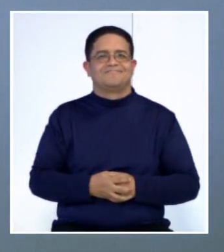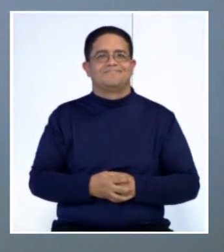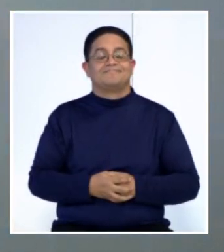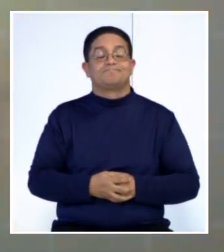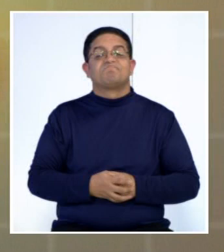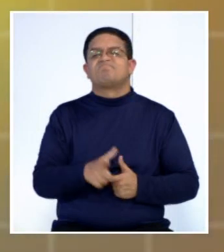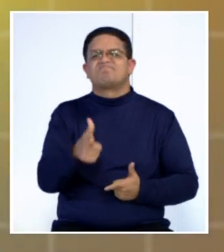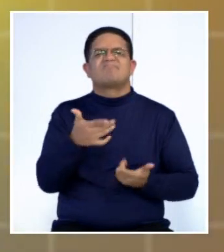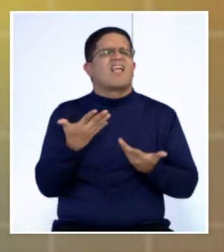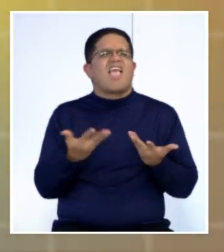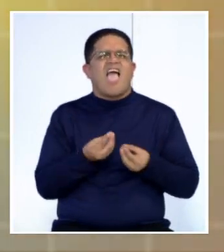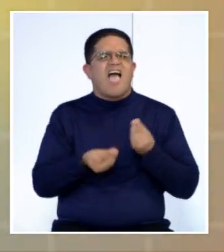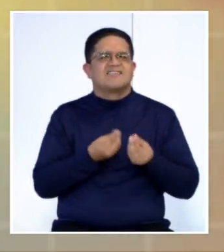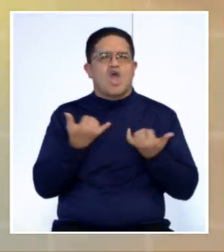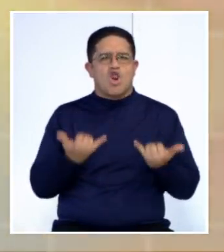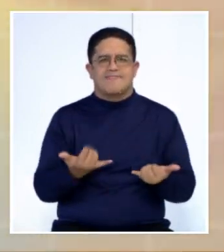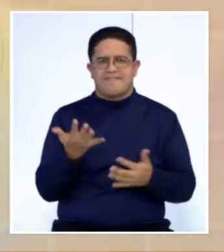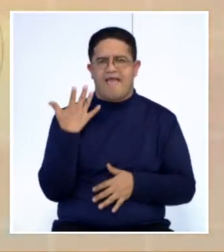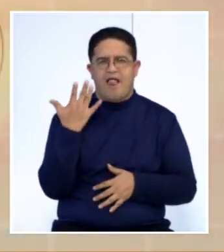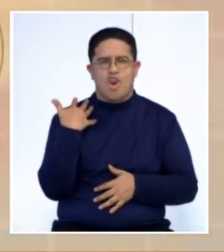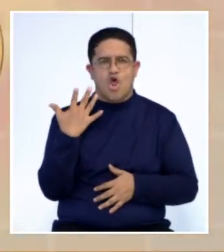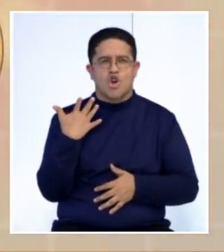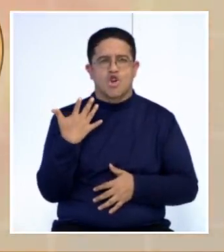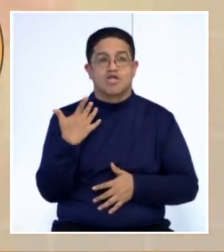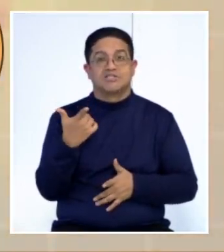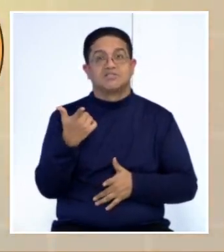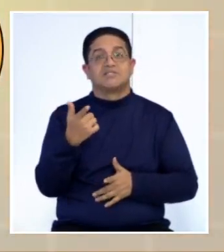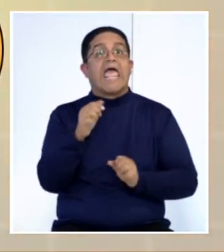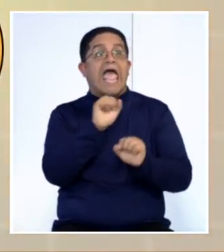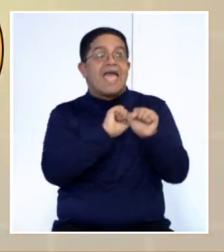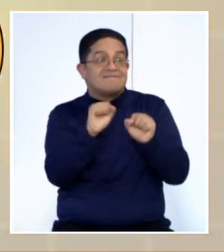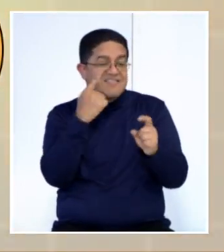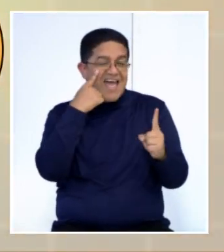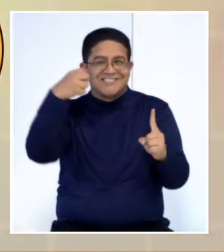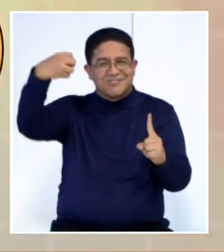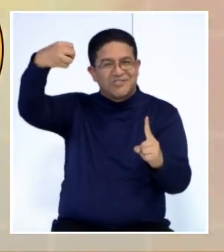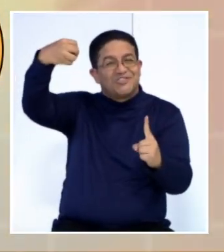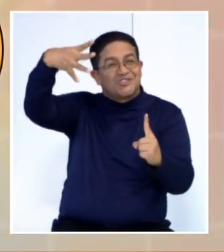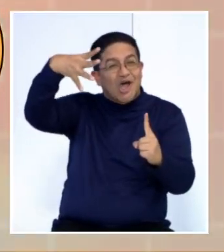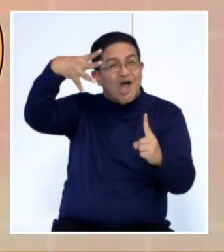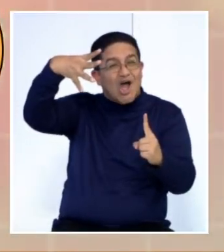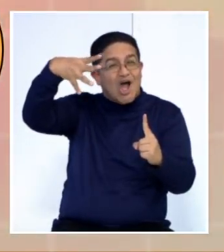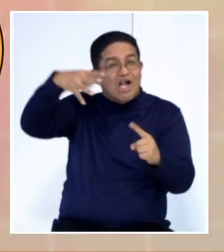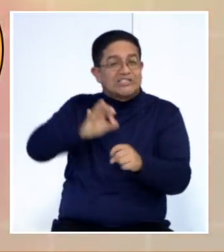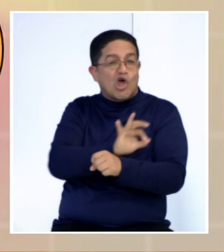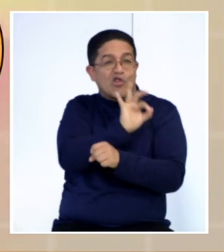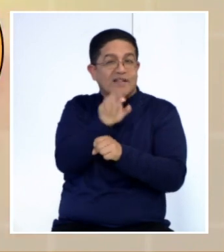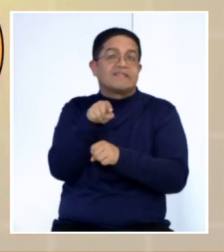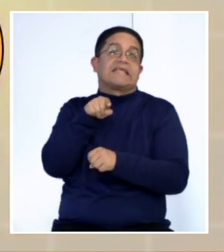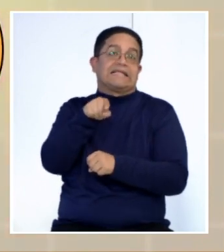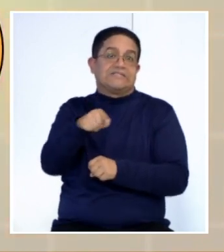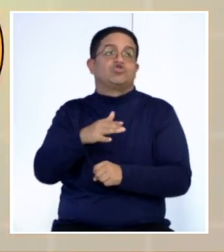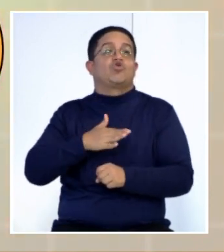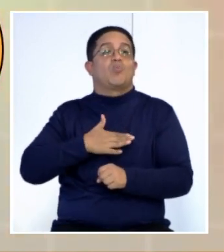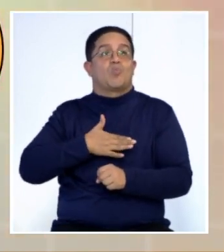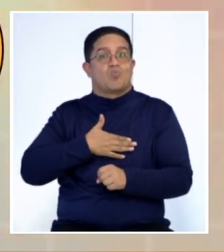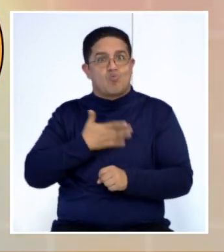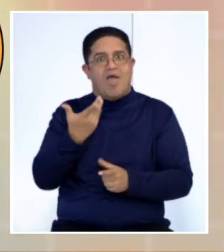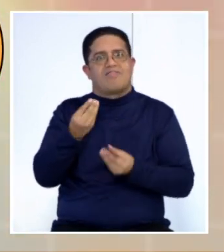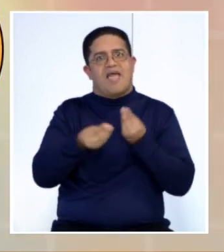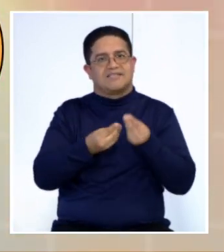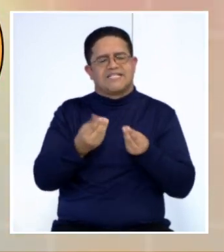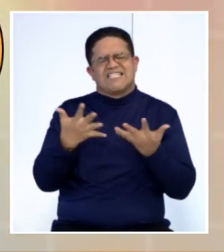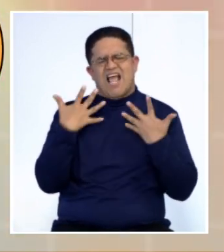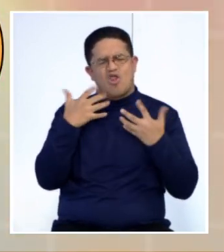¿Qué hacer ante la ola de calor? Evitar exponerse a los rayos del sol. Esto puede provocar golpe de